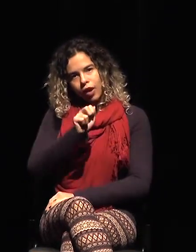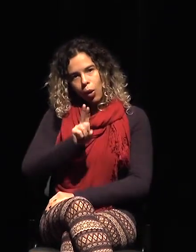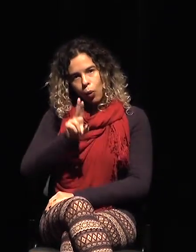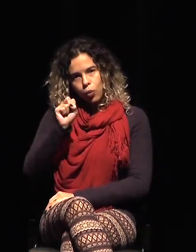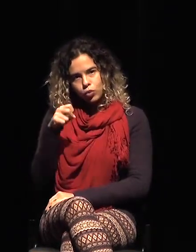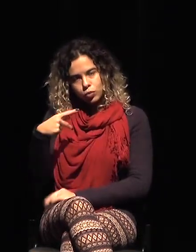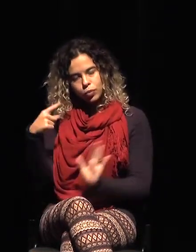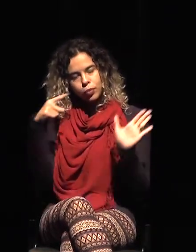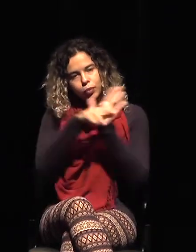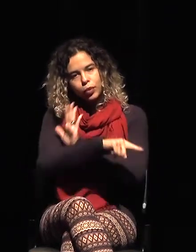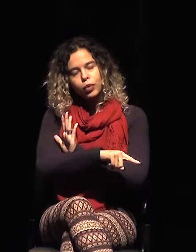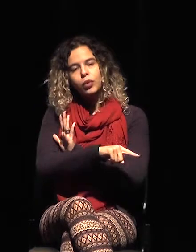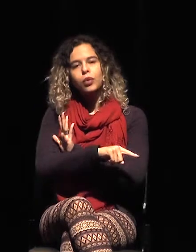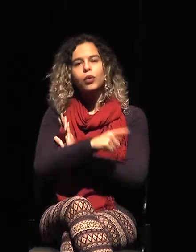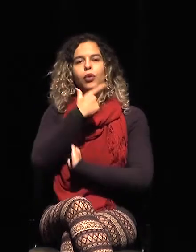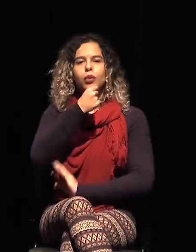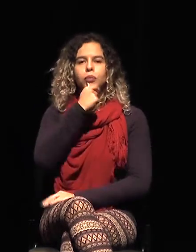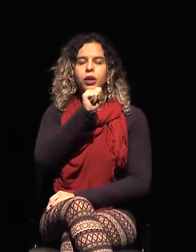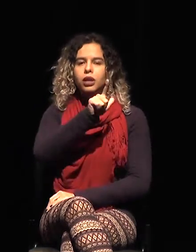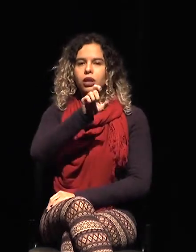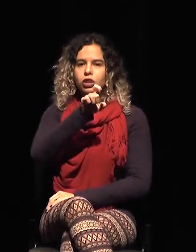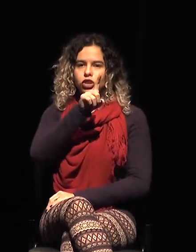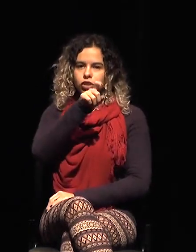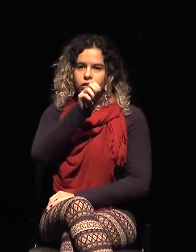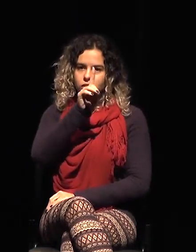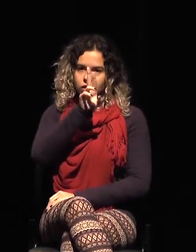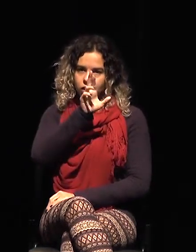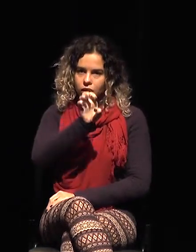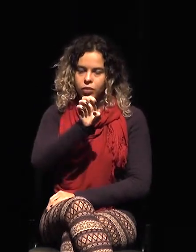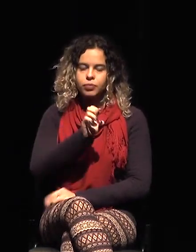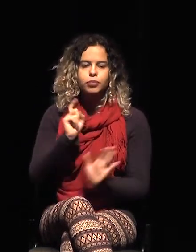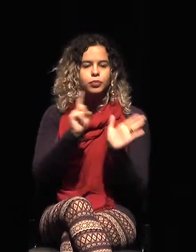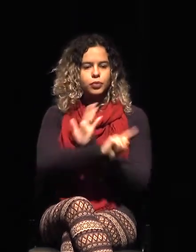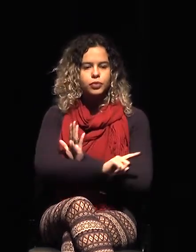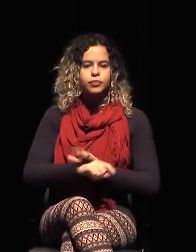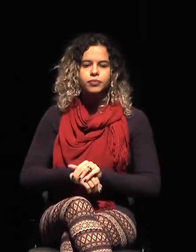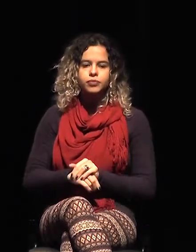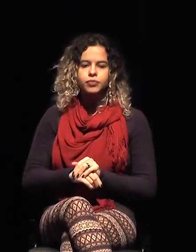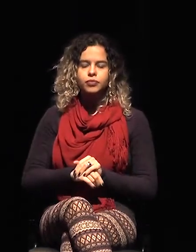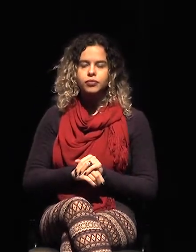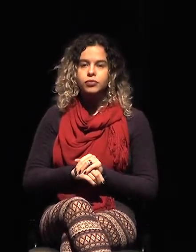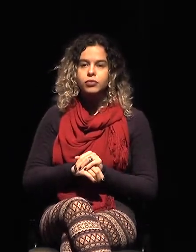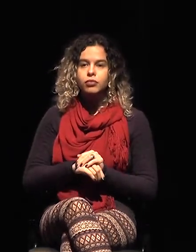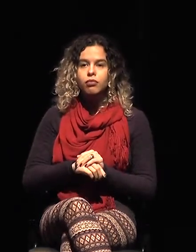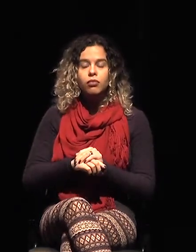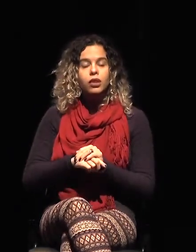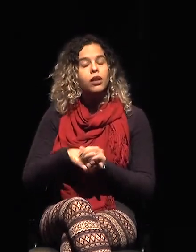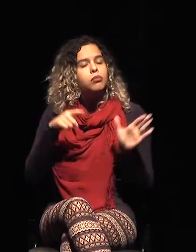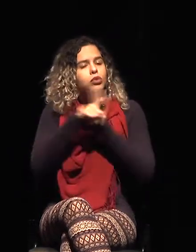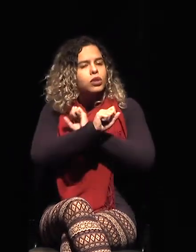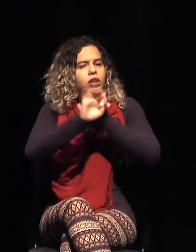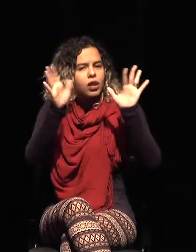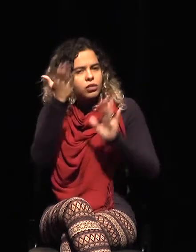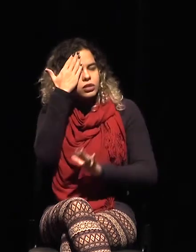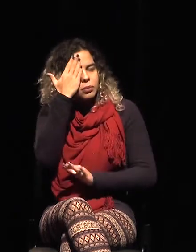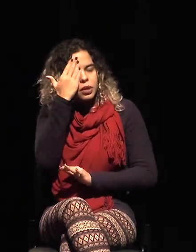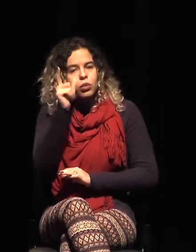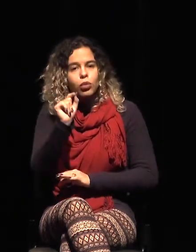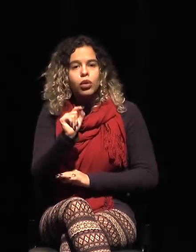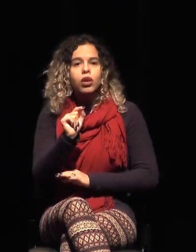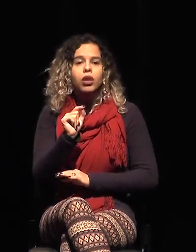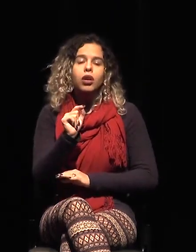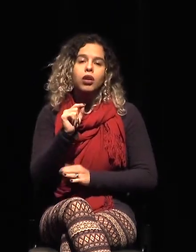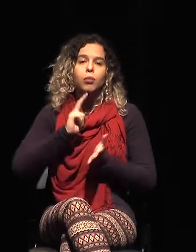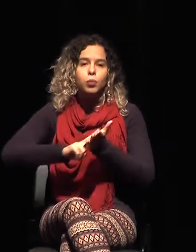USP. Le pregunta a Alessandra por lo siguiente. Pide una aclaración sobre los puestos de